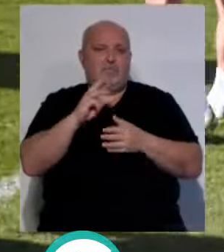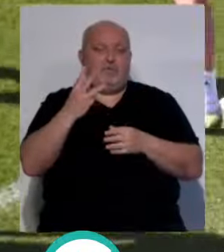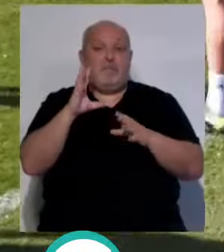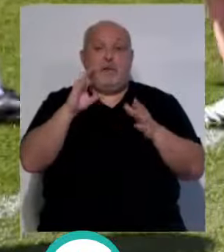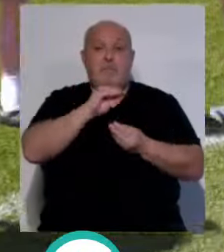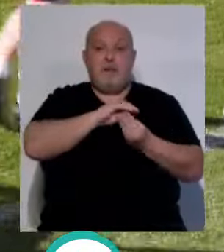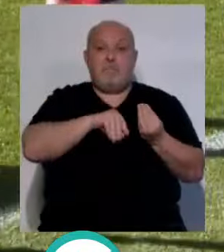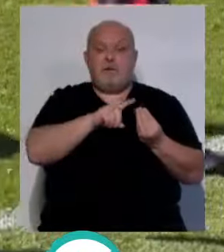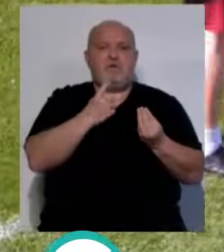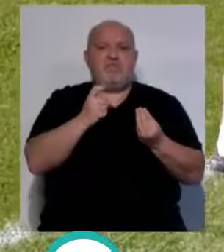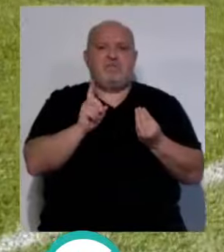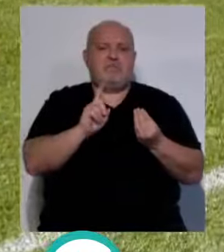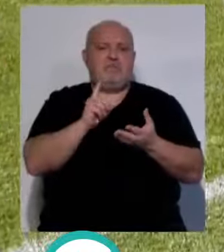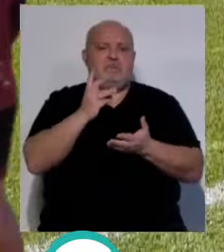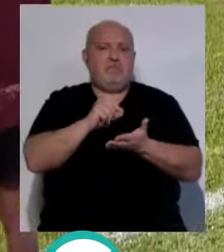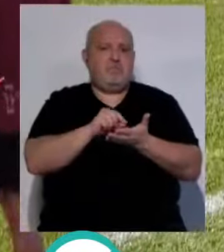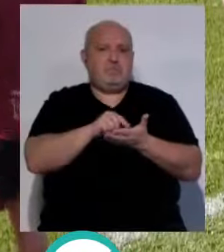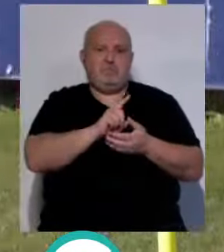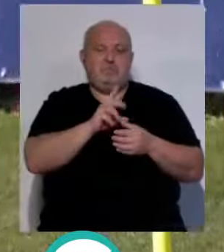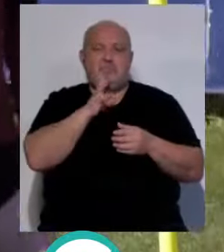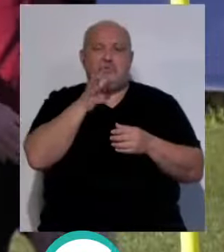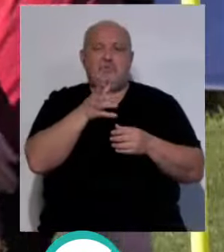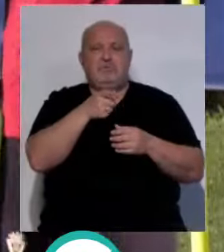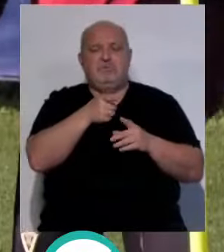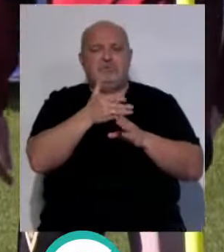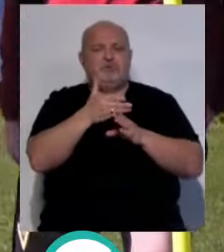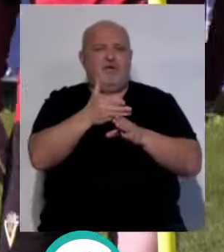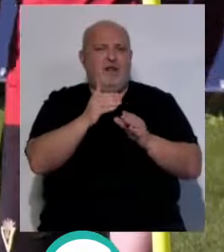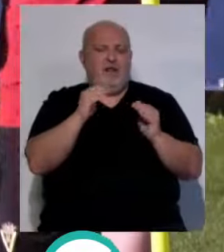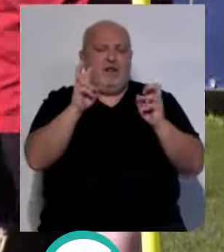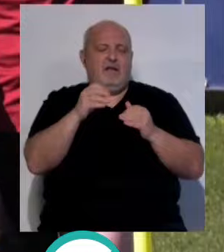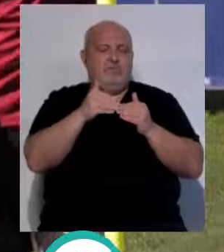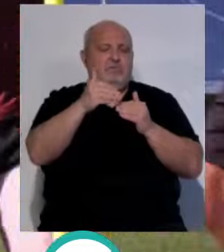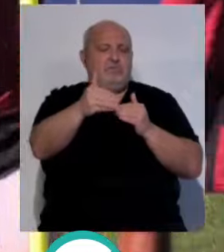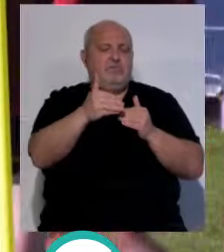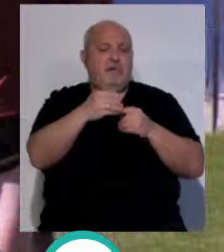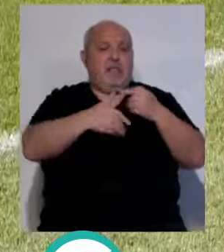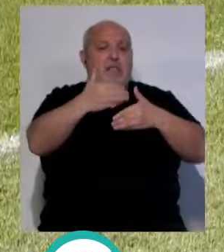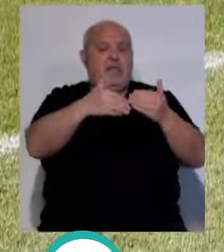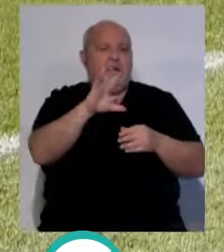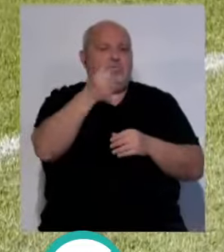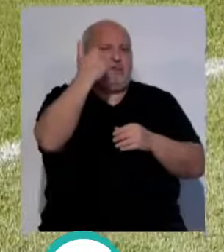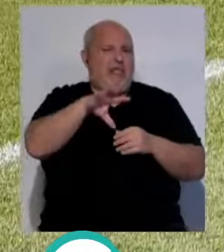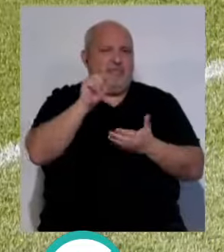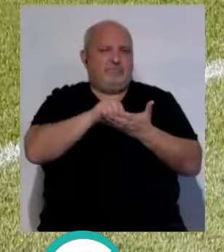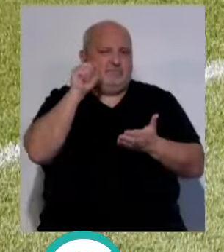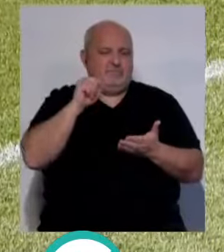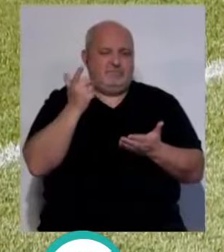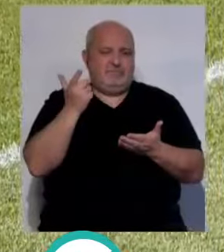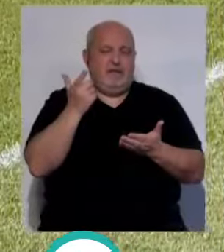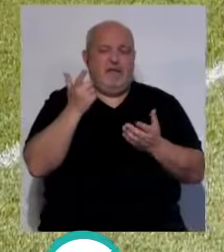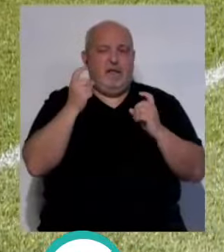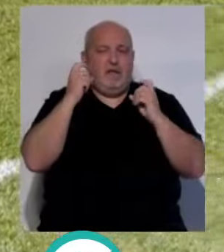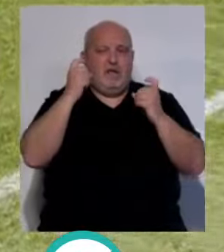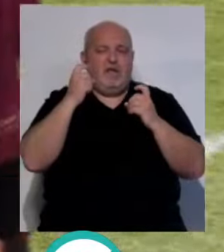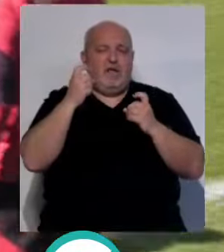Las Palmas no necesita esos tres puntos, porque son tres puntos que podrá conseguir a lo largo de estos partidos que quedan. Entonces, su intensidad